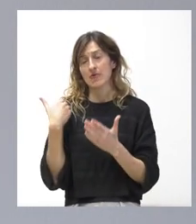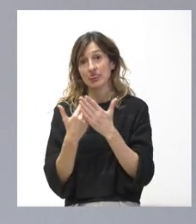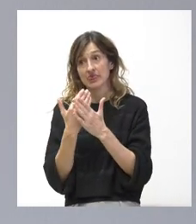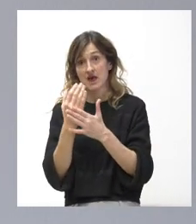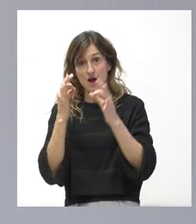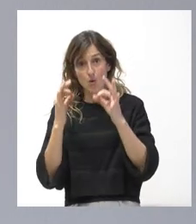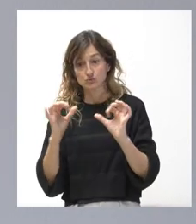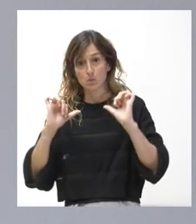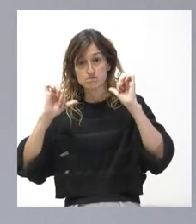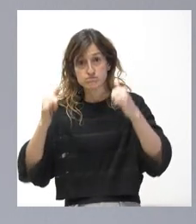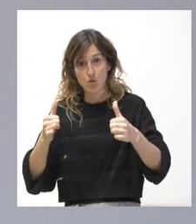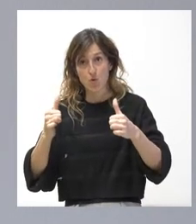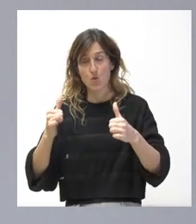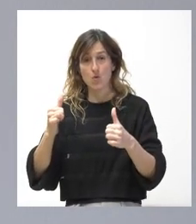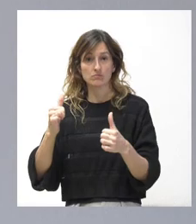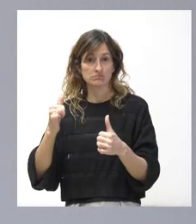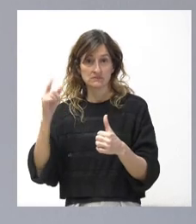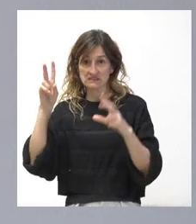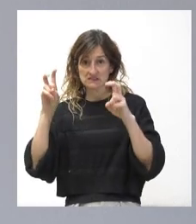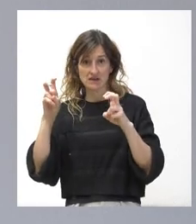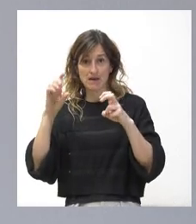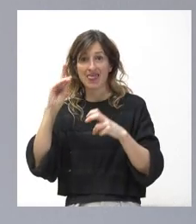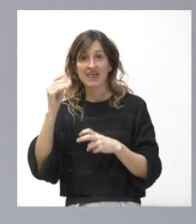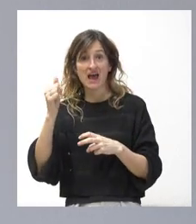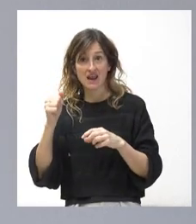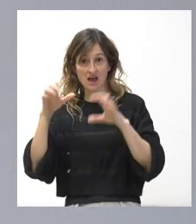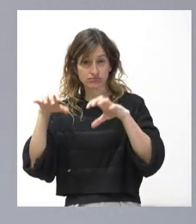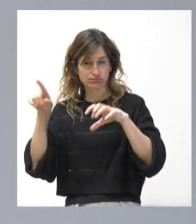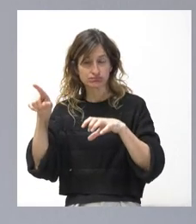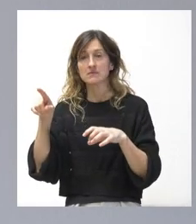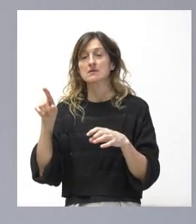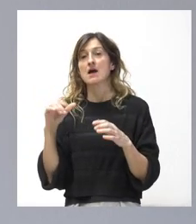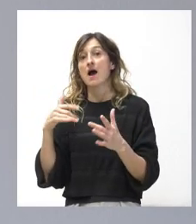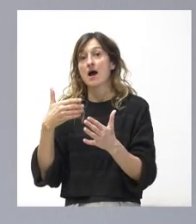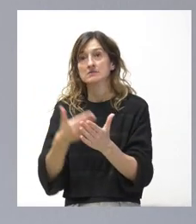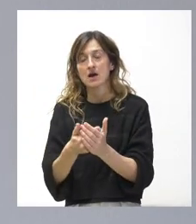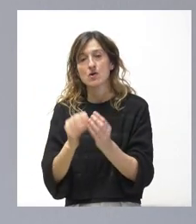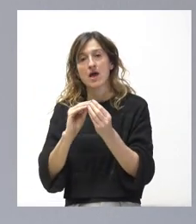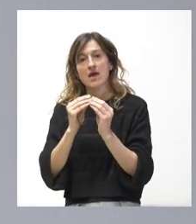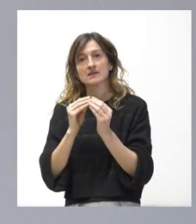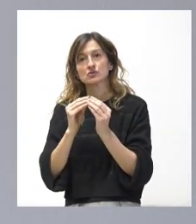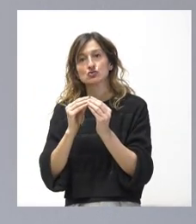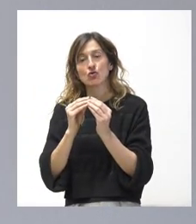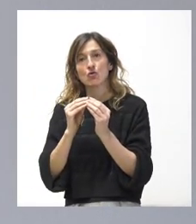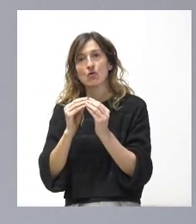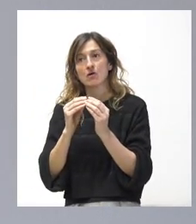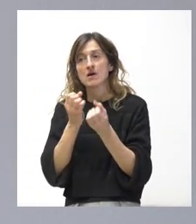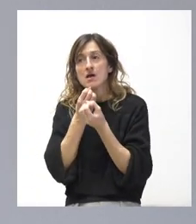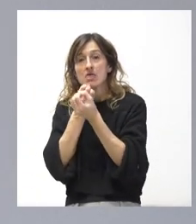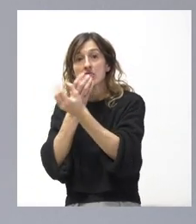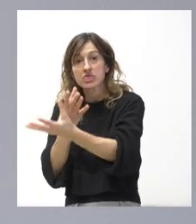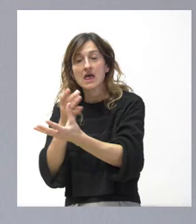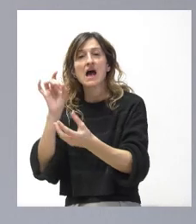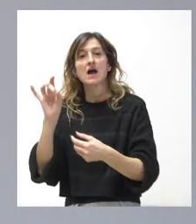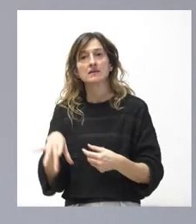inicio de la dana, hemos configurado una comunicación de medios. ¿A quién hacemos esa comunicación